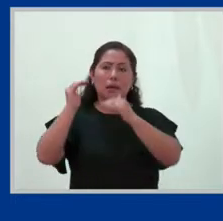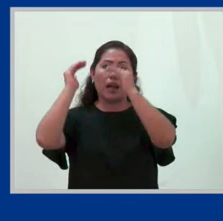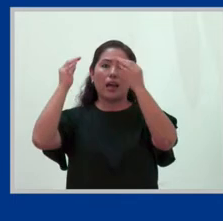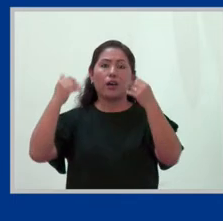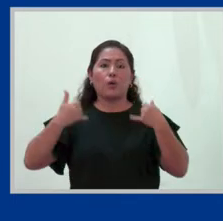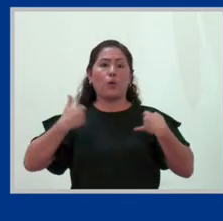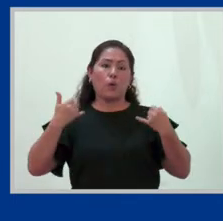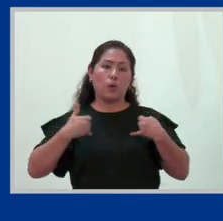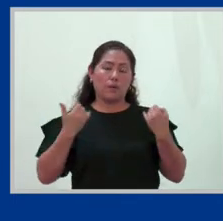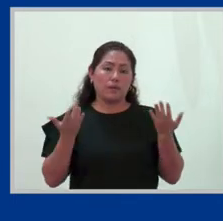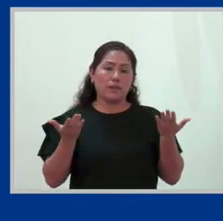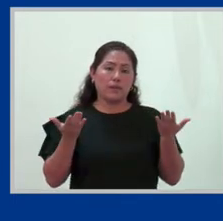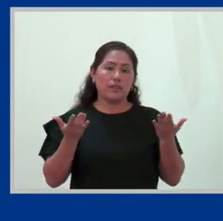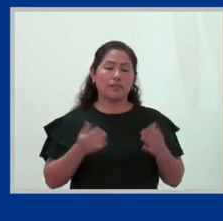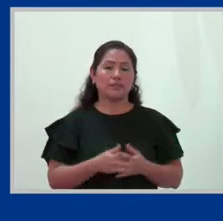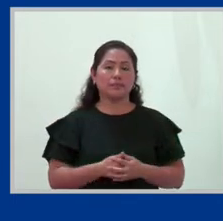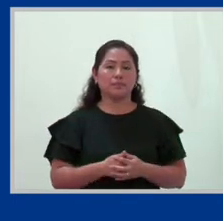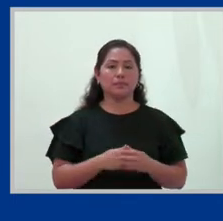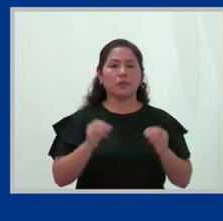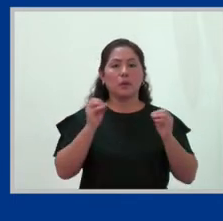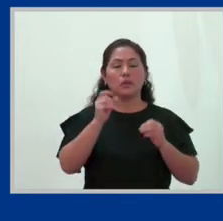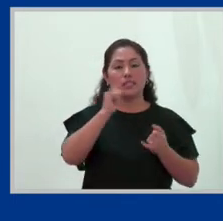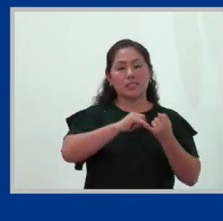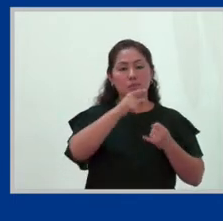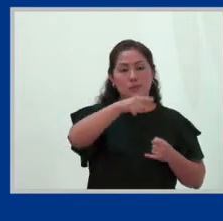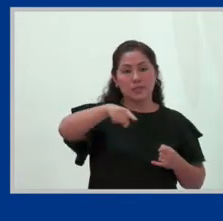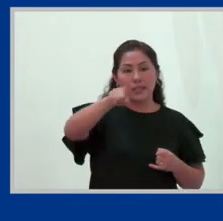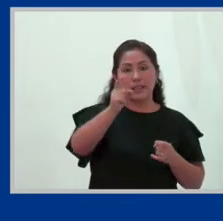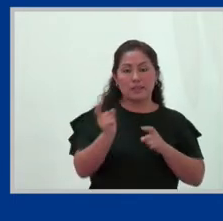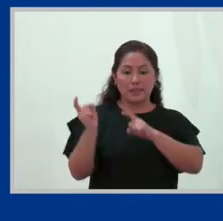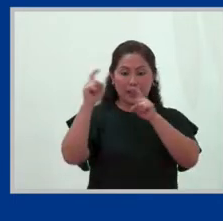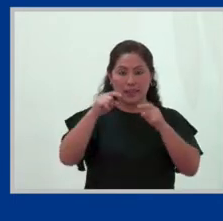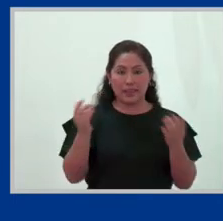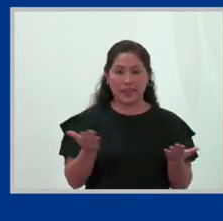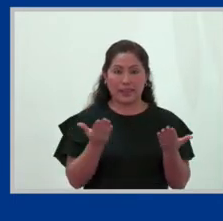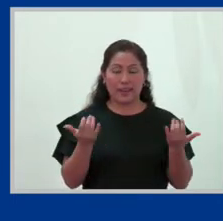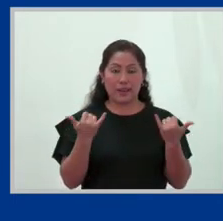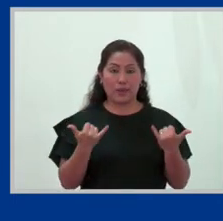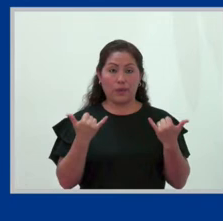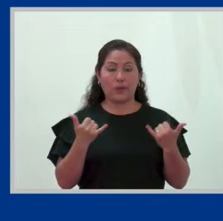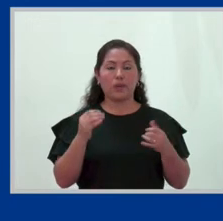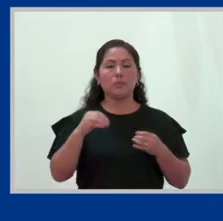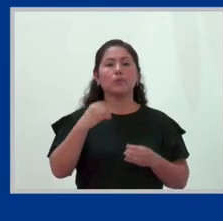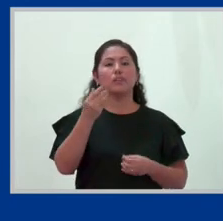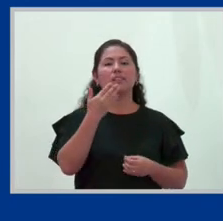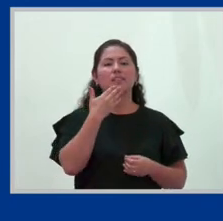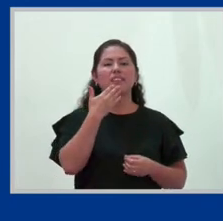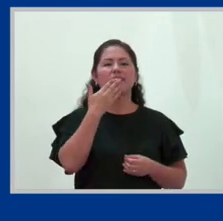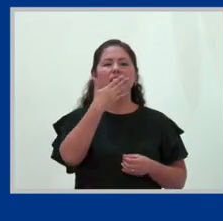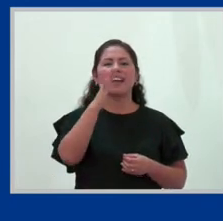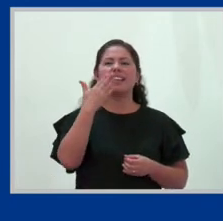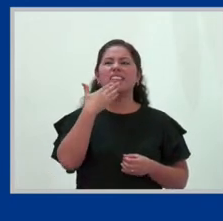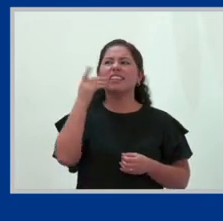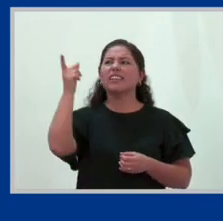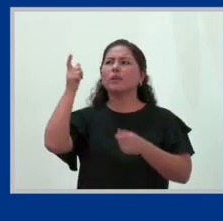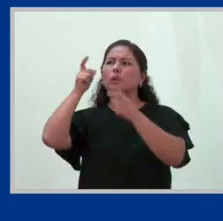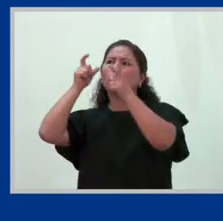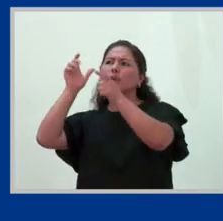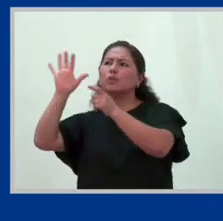adolescentes, y que si ustedes están el día de hoy aquí, es porque alguien los está cuidando,